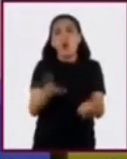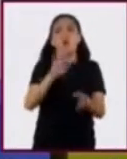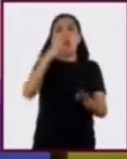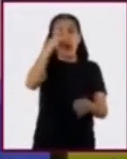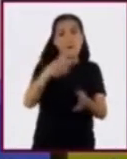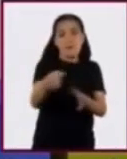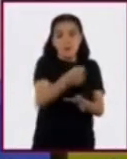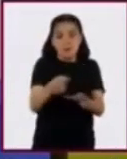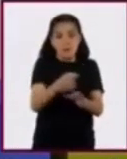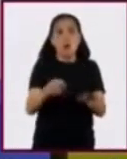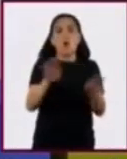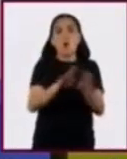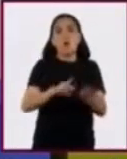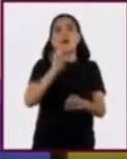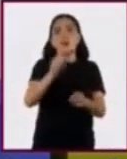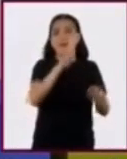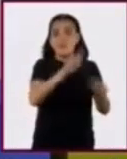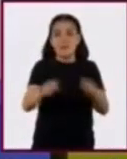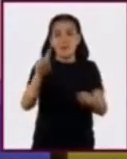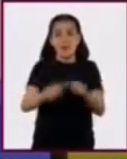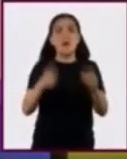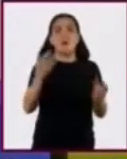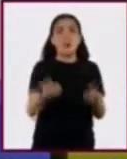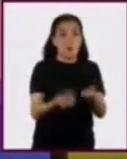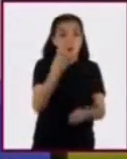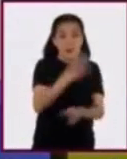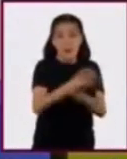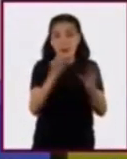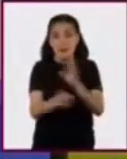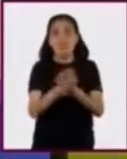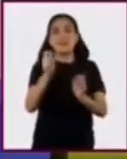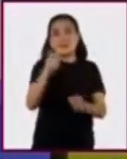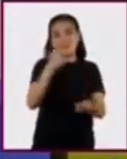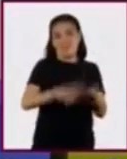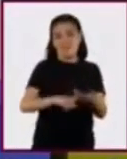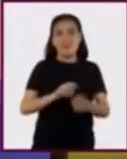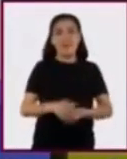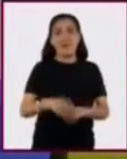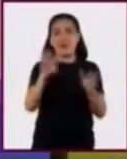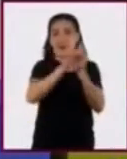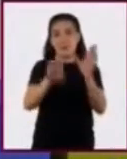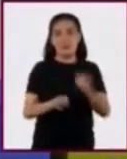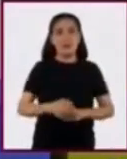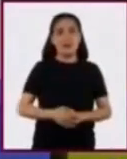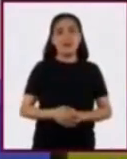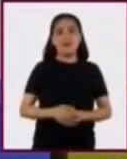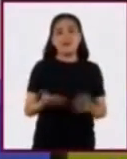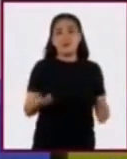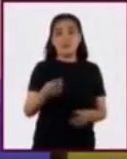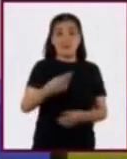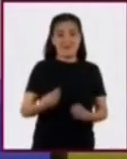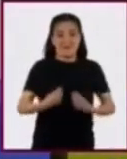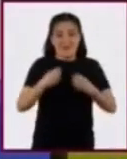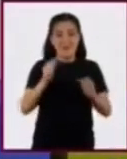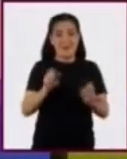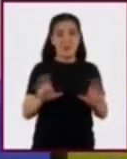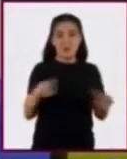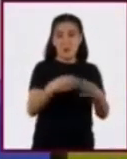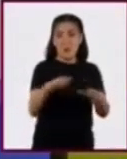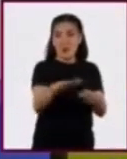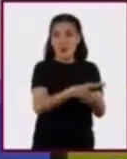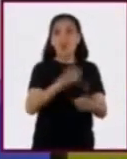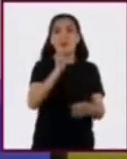dependen de la cantidad y del lugar donde se encuentren. Por ejemplo, quienes viven en una comunidad donde no